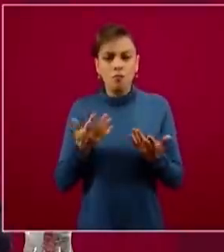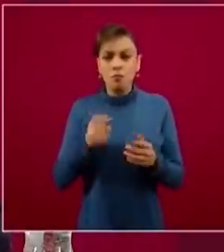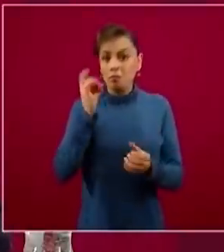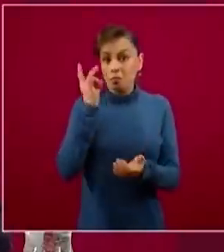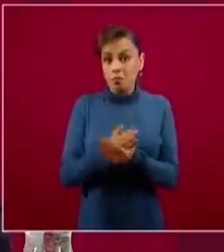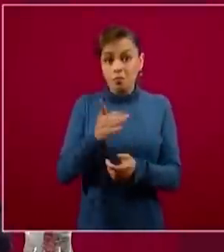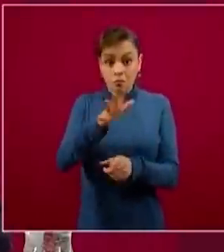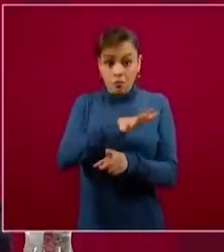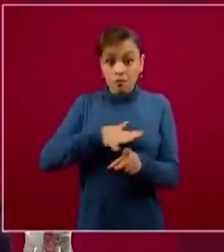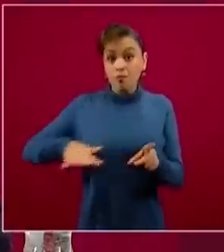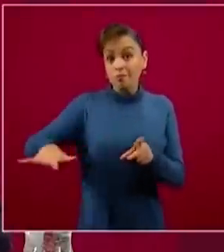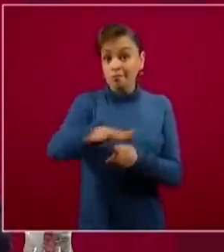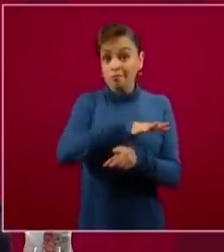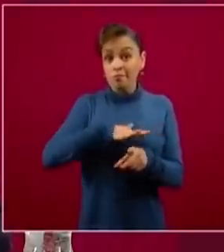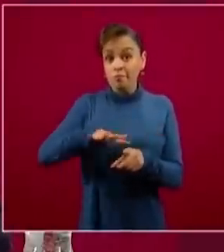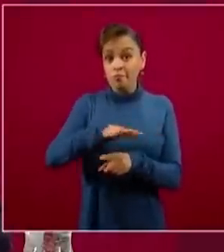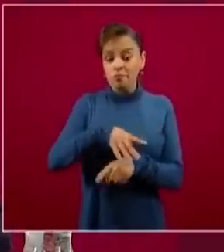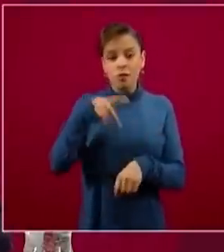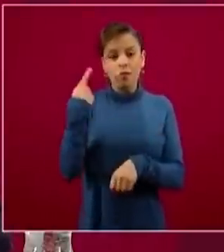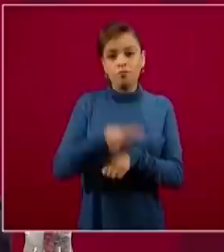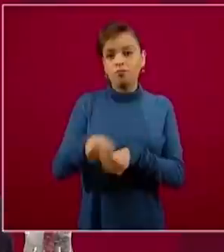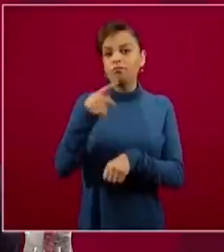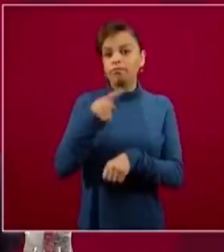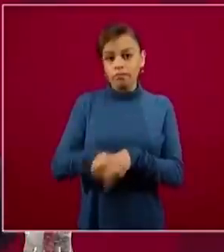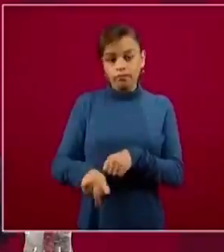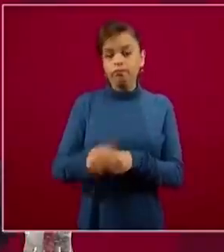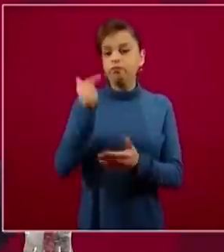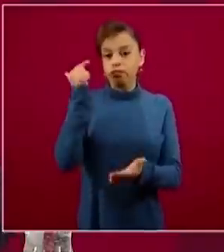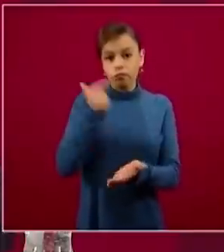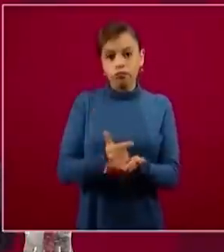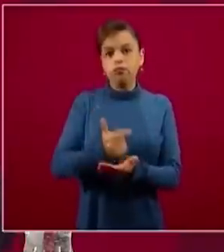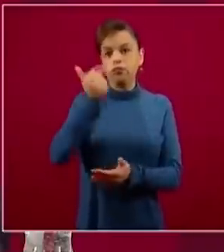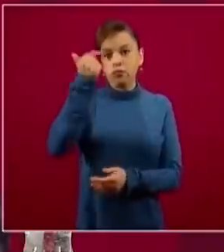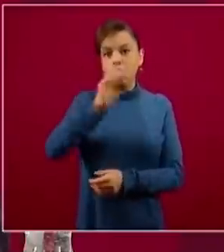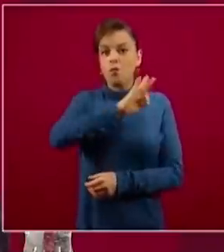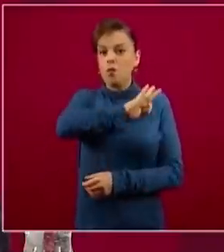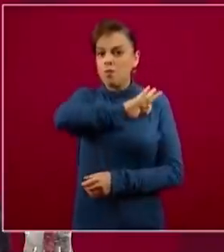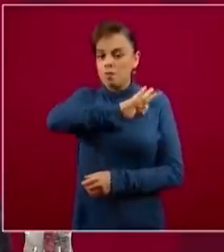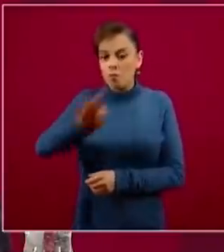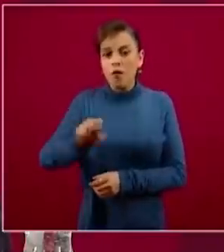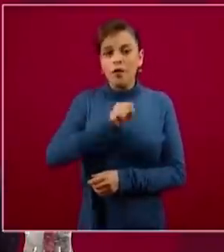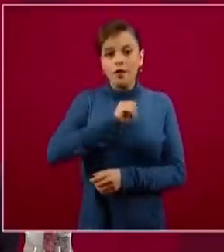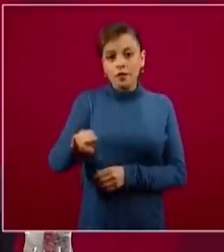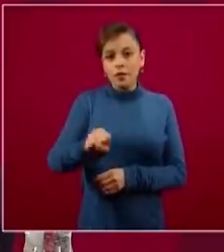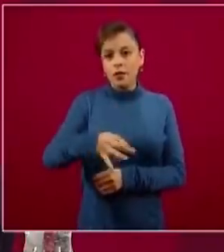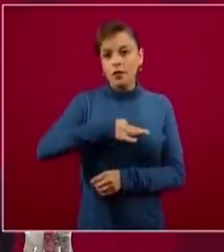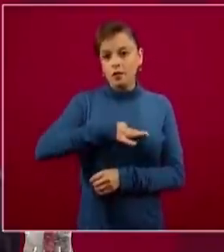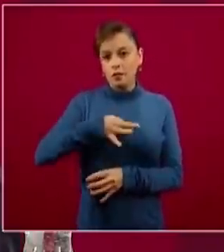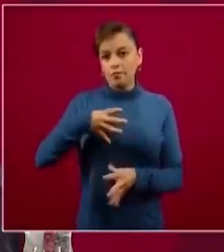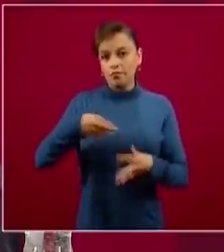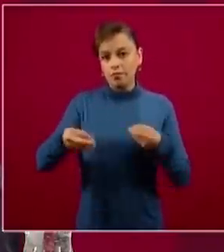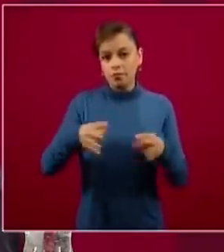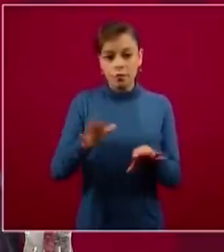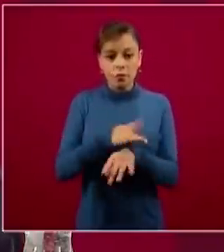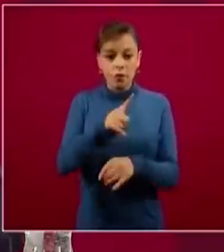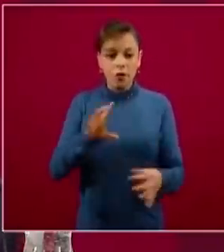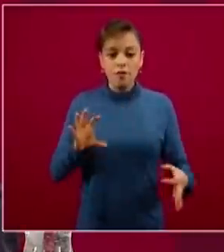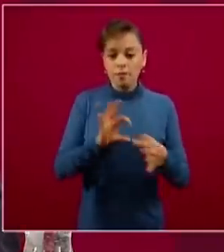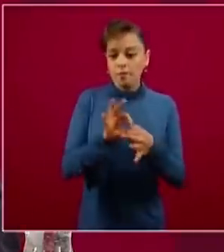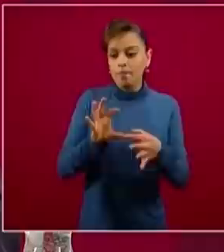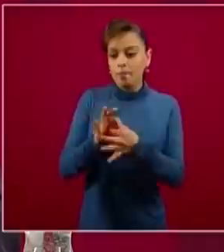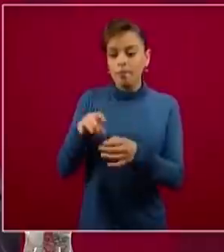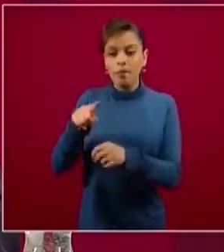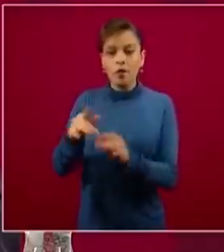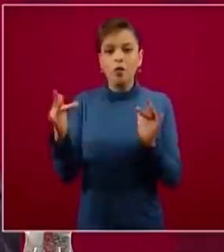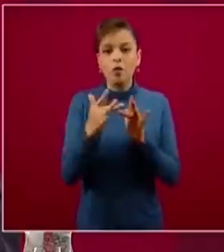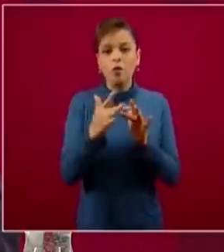todas tienen un riesgo alto de infectarse cuando están en el espacio clínico. Entonces, apéguense a